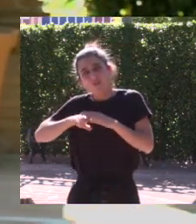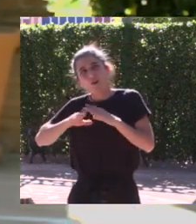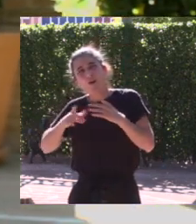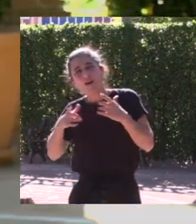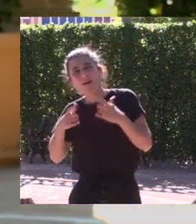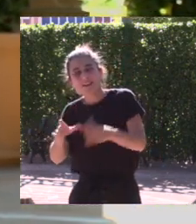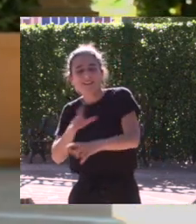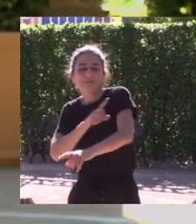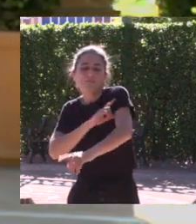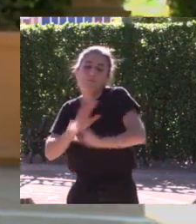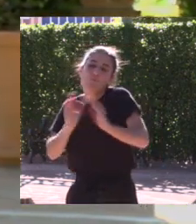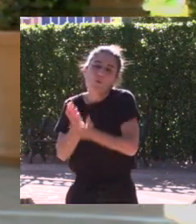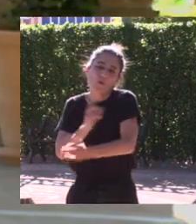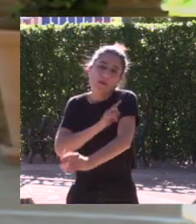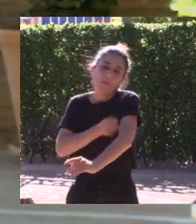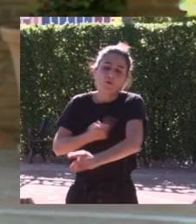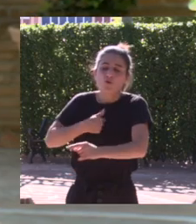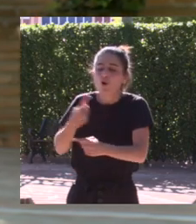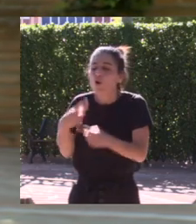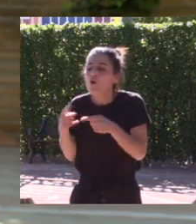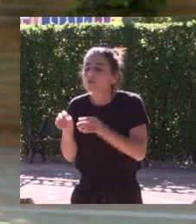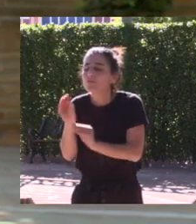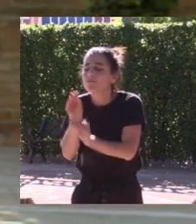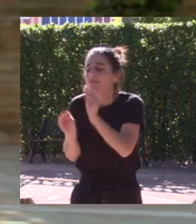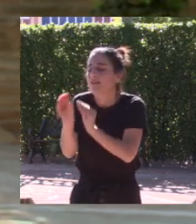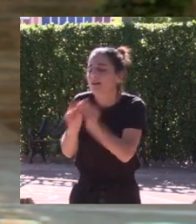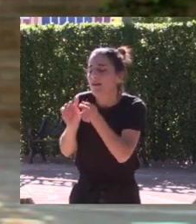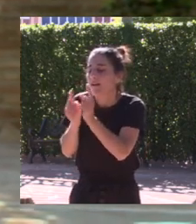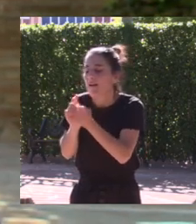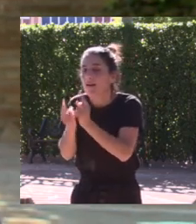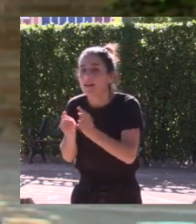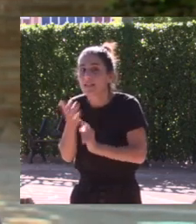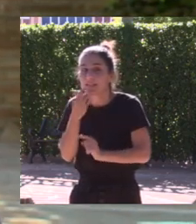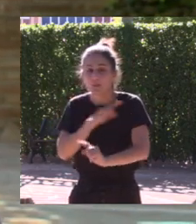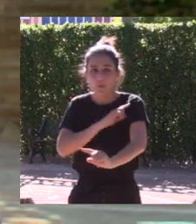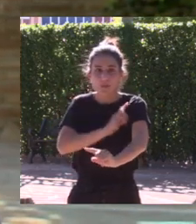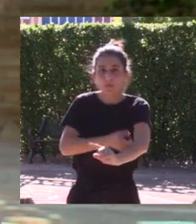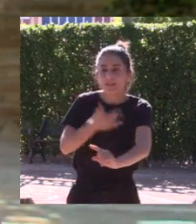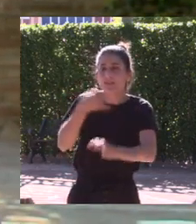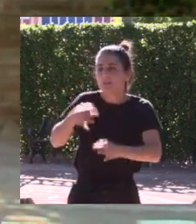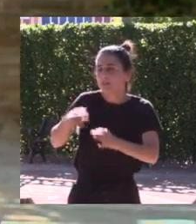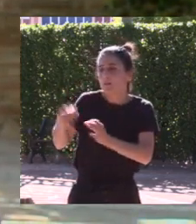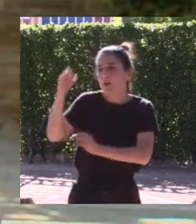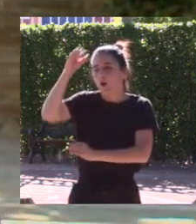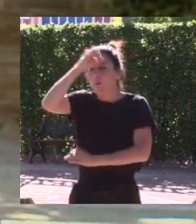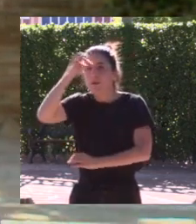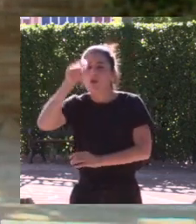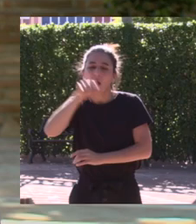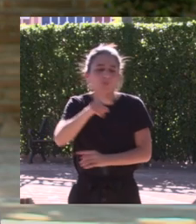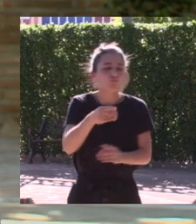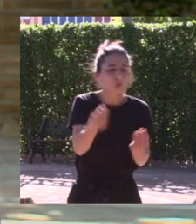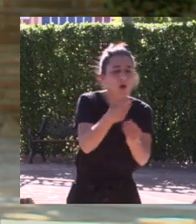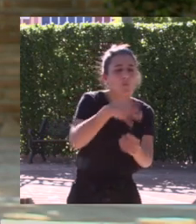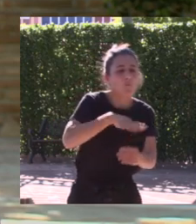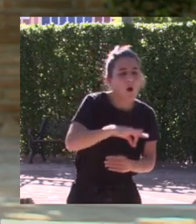cambiara yo sola pero formar parte de ese cambio cuando eres una deportista y siempre estás opinando de cosas